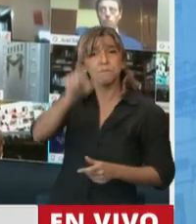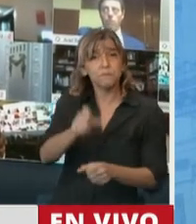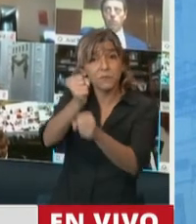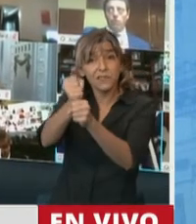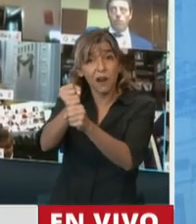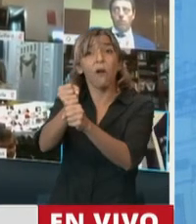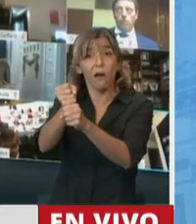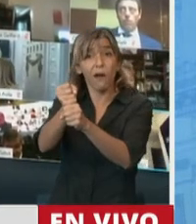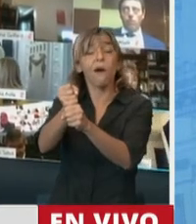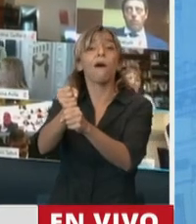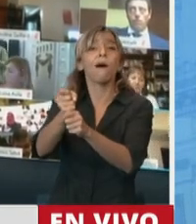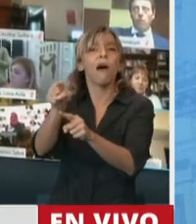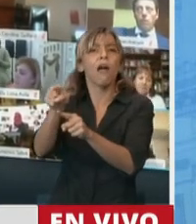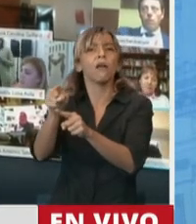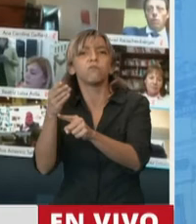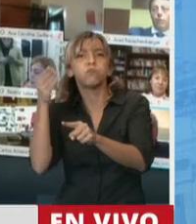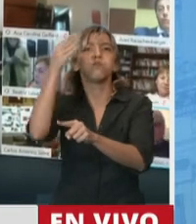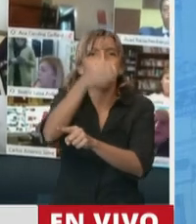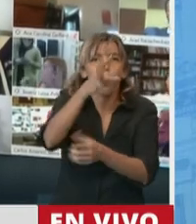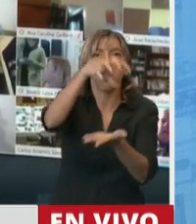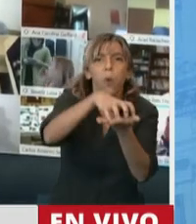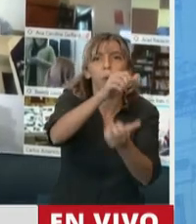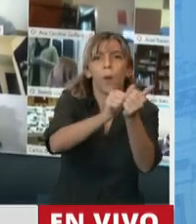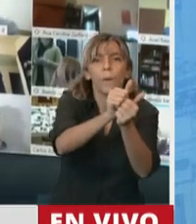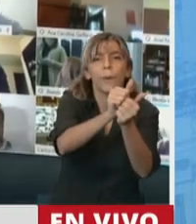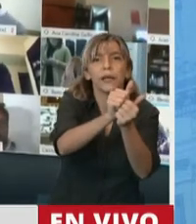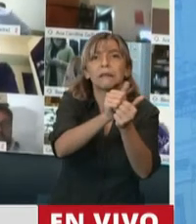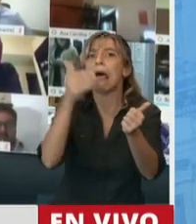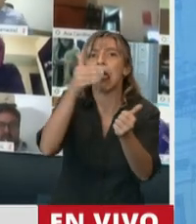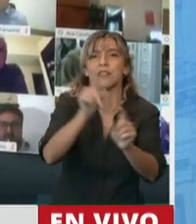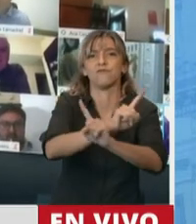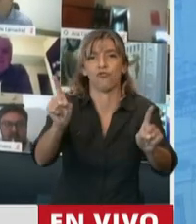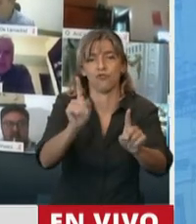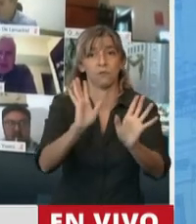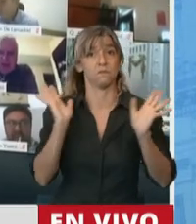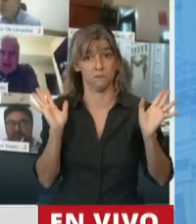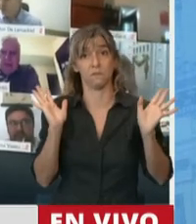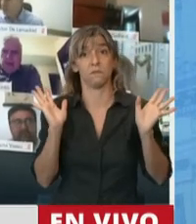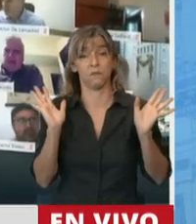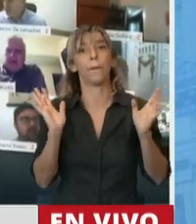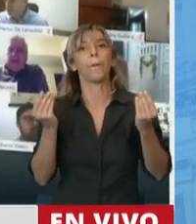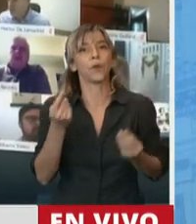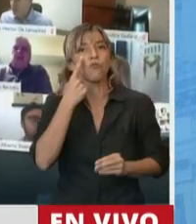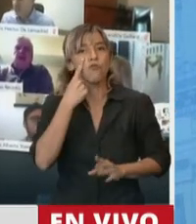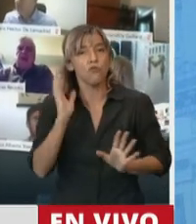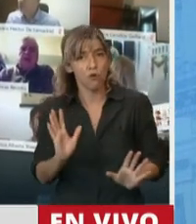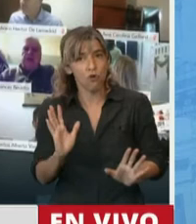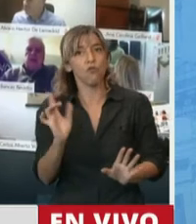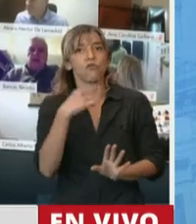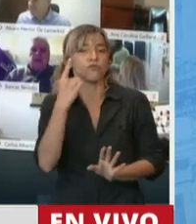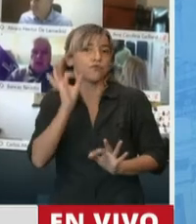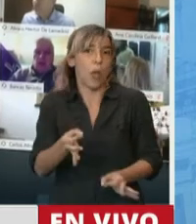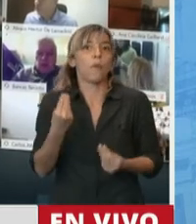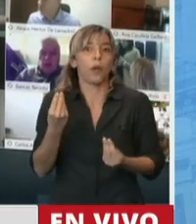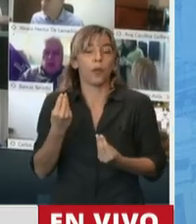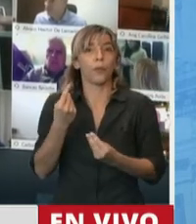como tampoco cabe duda que teletrabajar implica servirse de los elementos tecnológicos que todos conocemos.